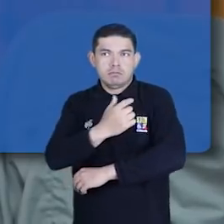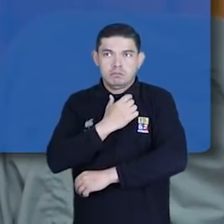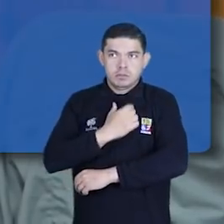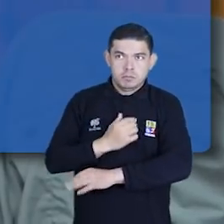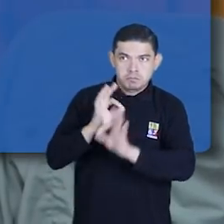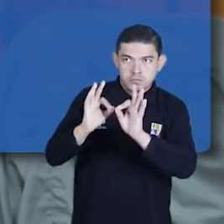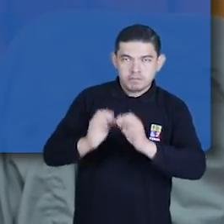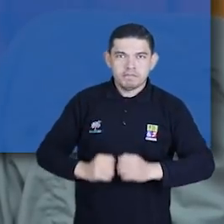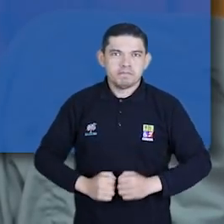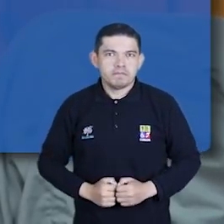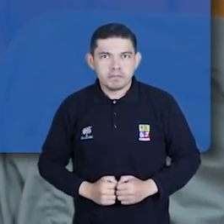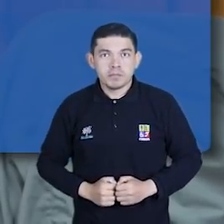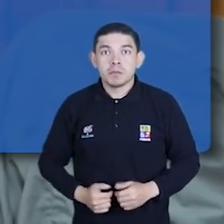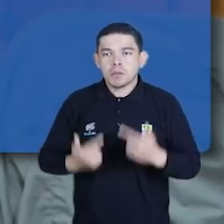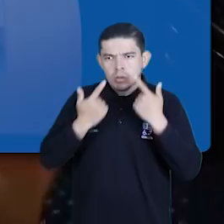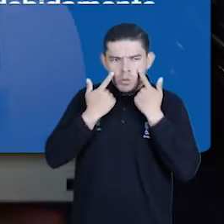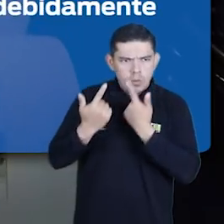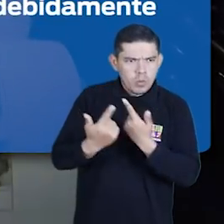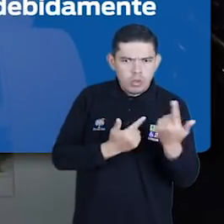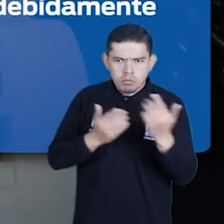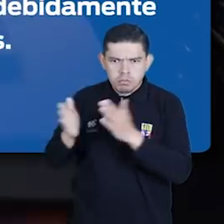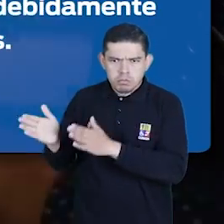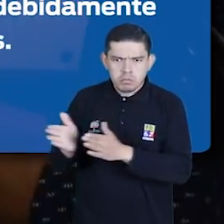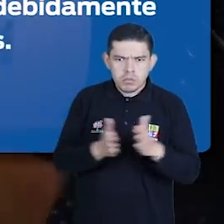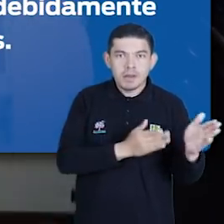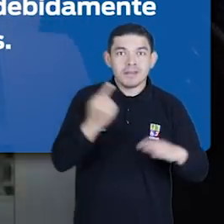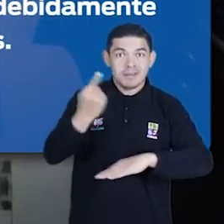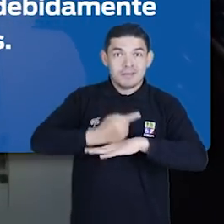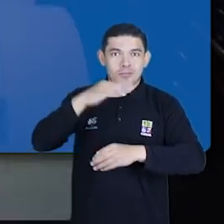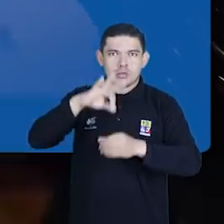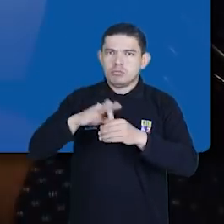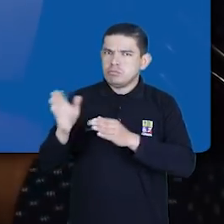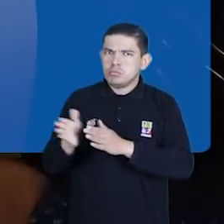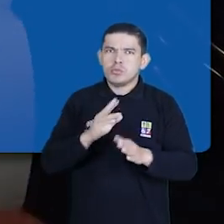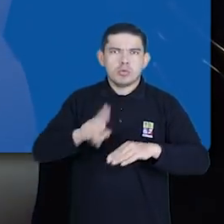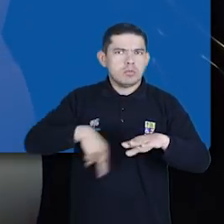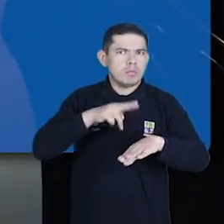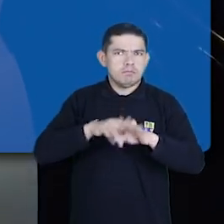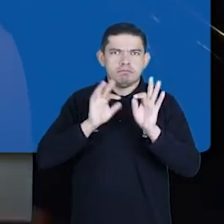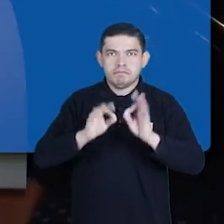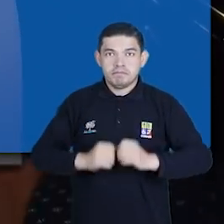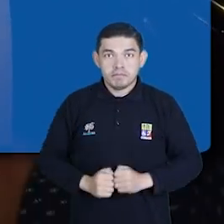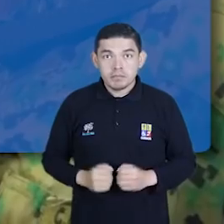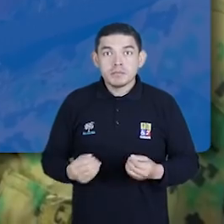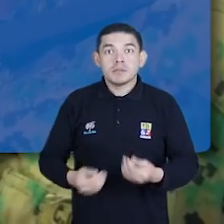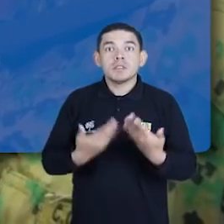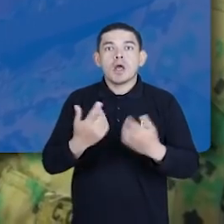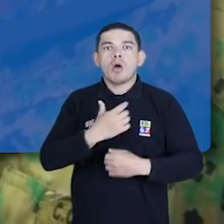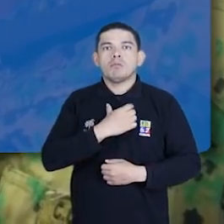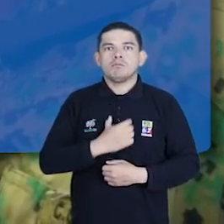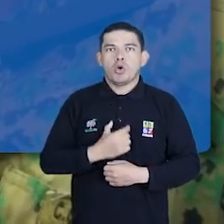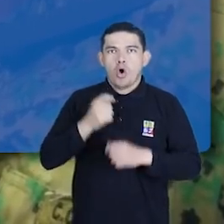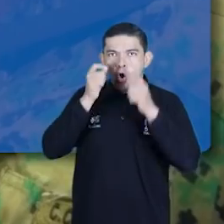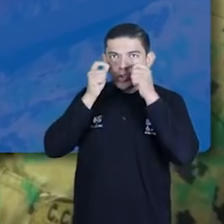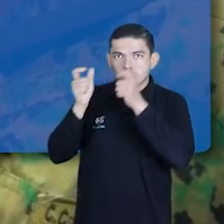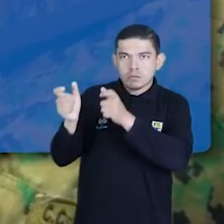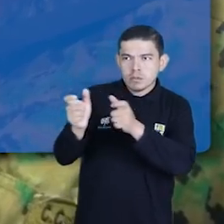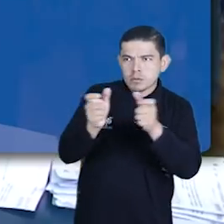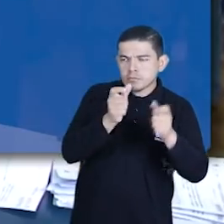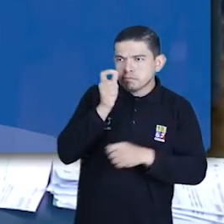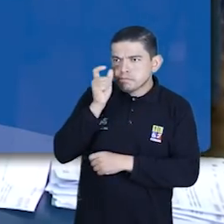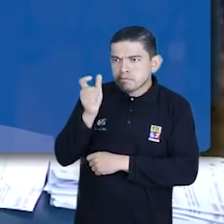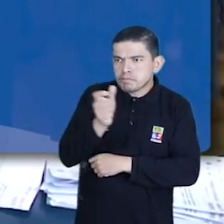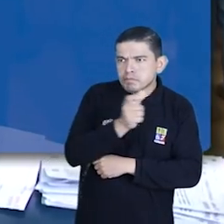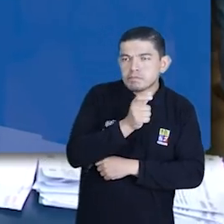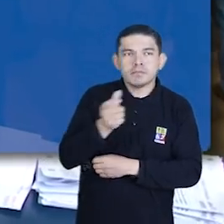candidatos que los solicitaron o a sus delegados debidamente acreditados. Vigilar que el acto electoral se realice con normalidad y orden,